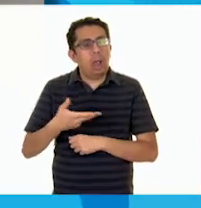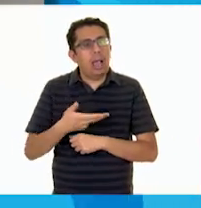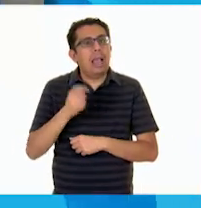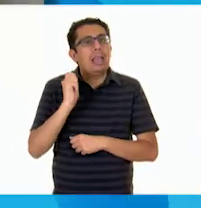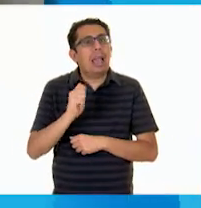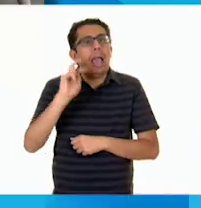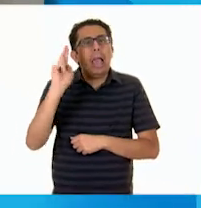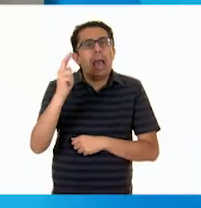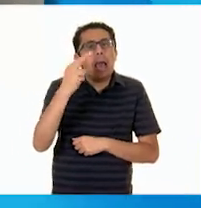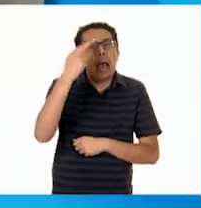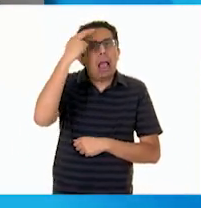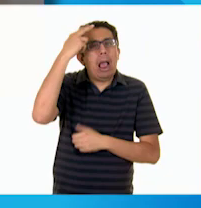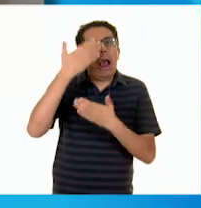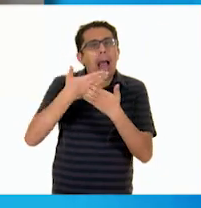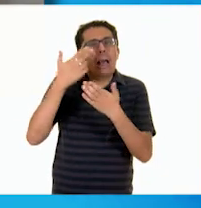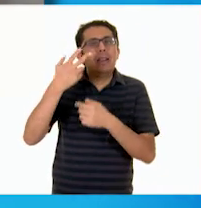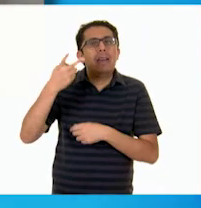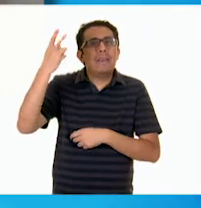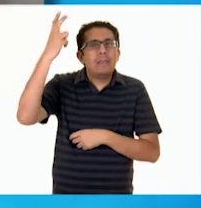Viajeros.